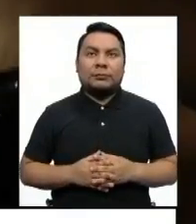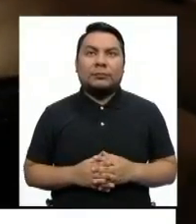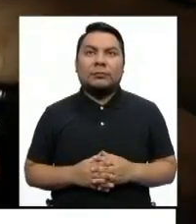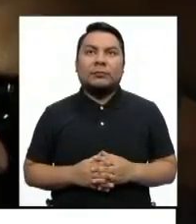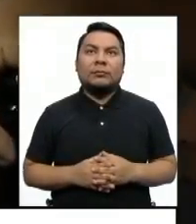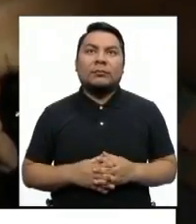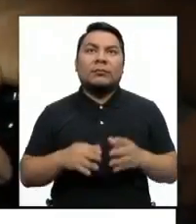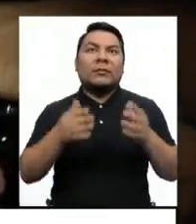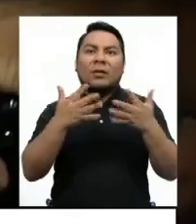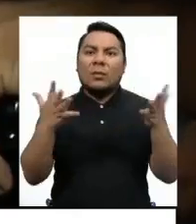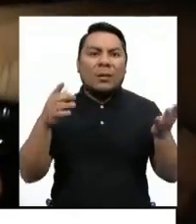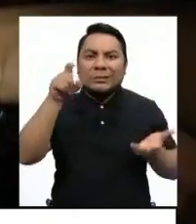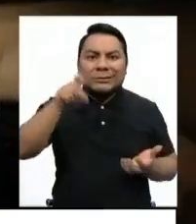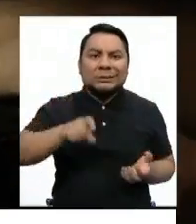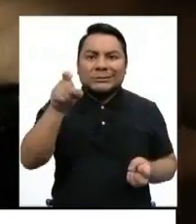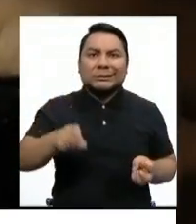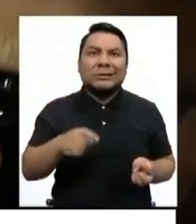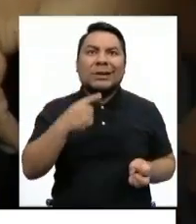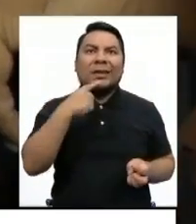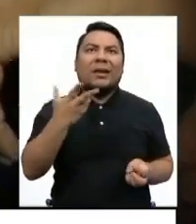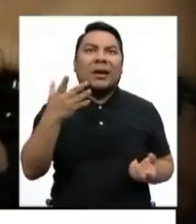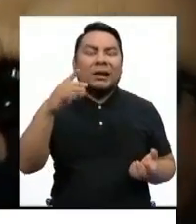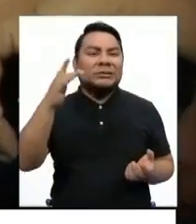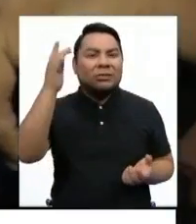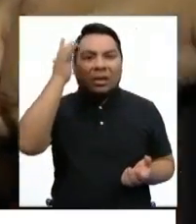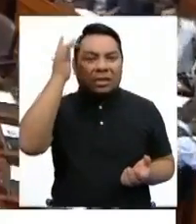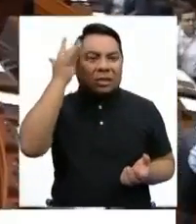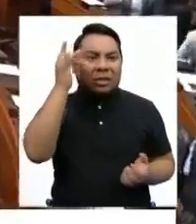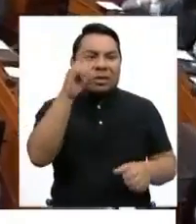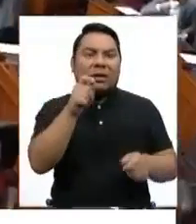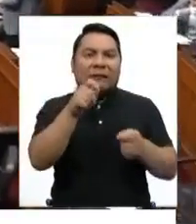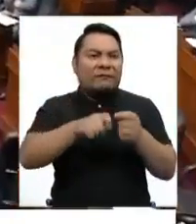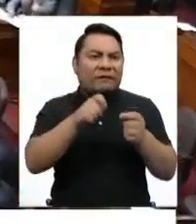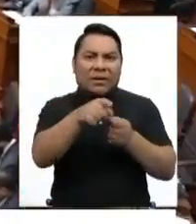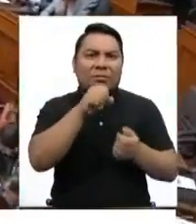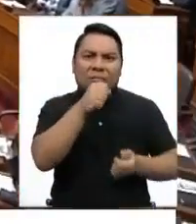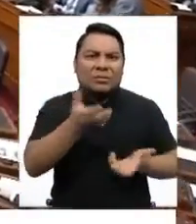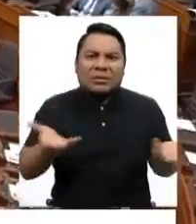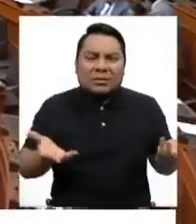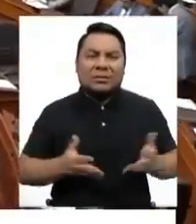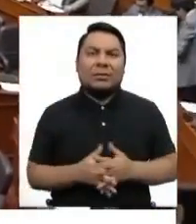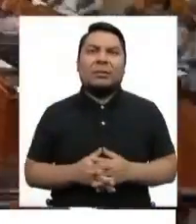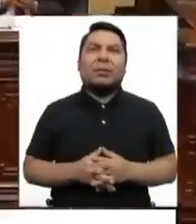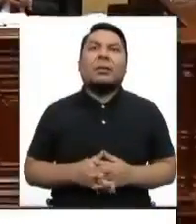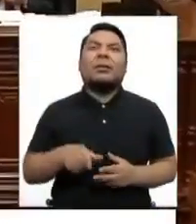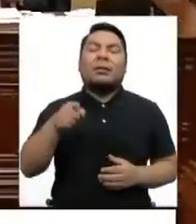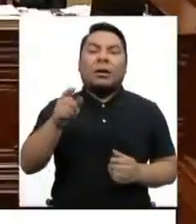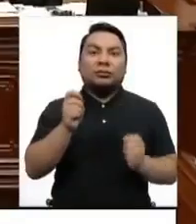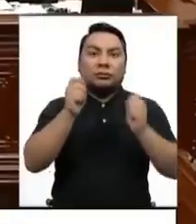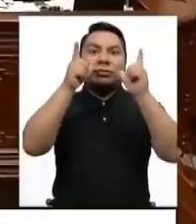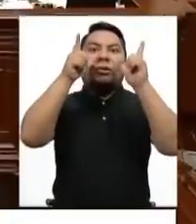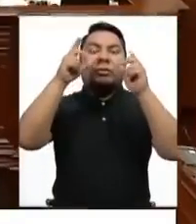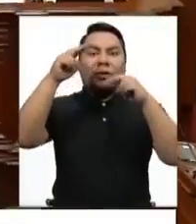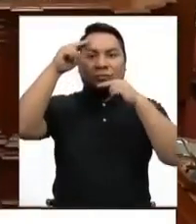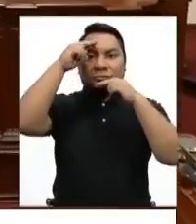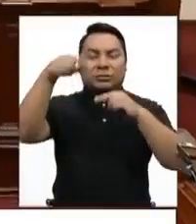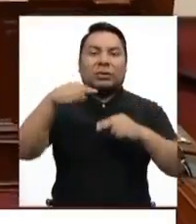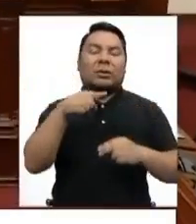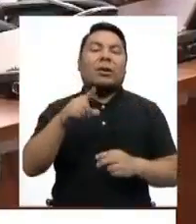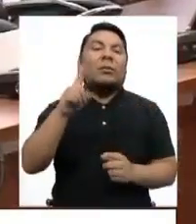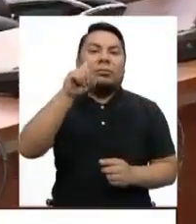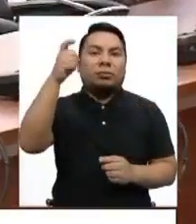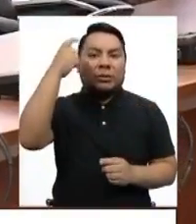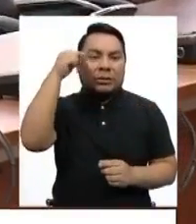No hay necesidad de acosar a una periodista. La noticia causó un verdadero remesón en la política